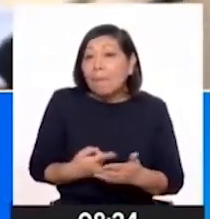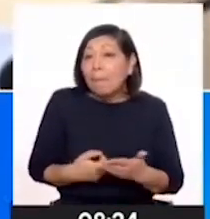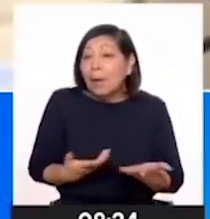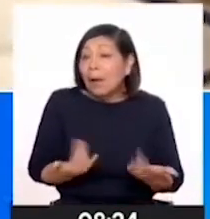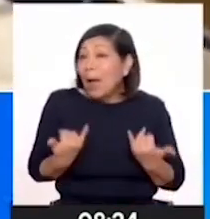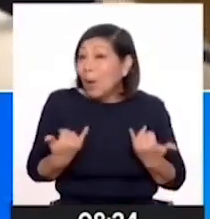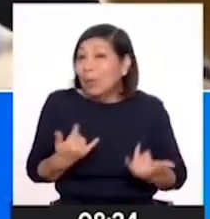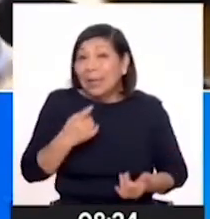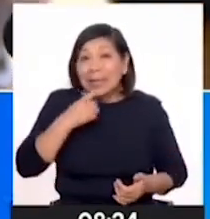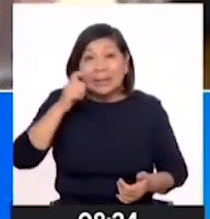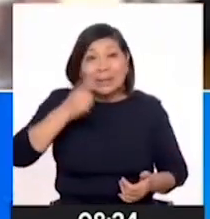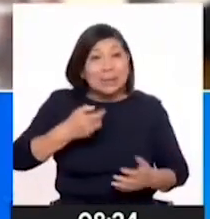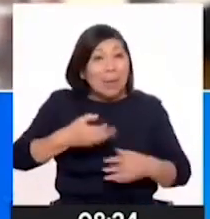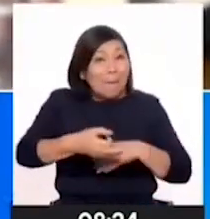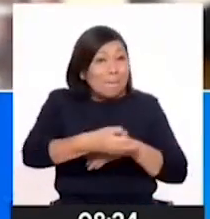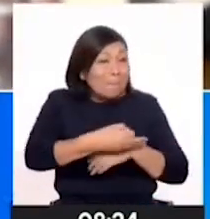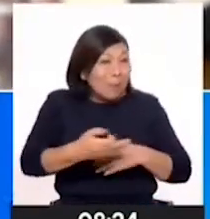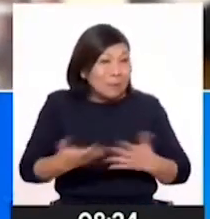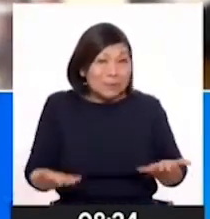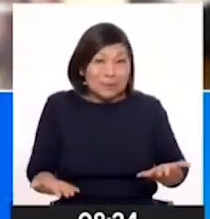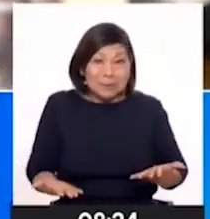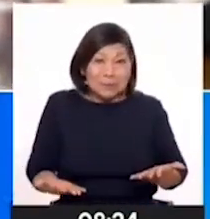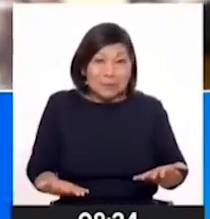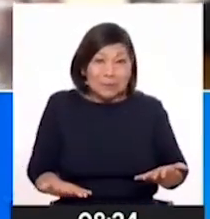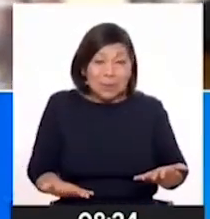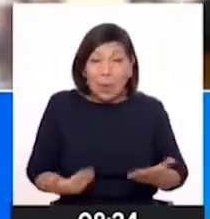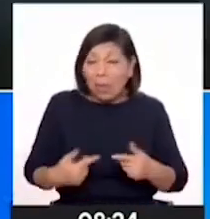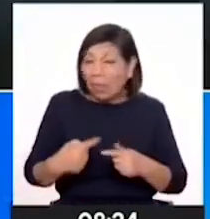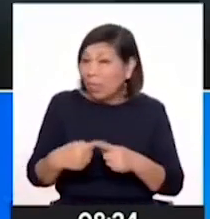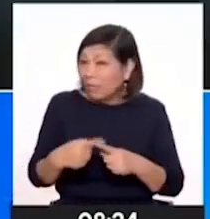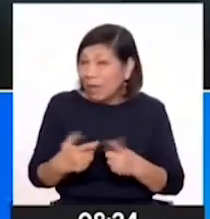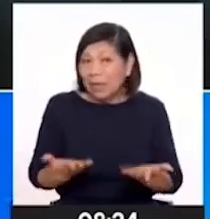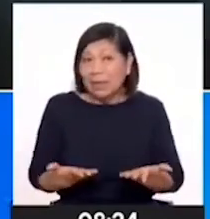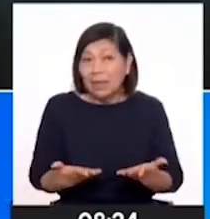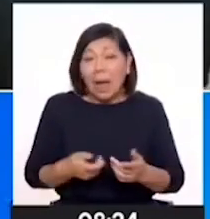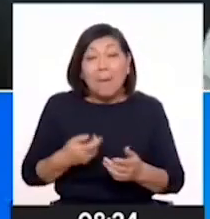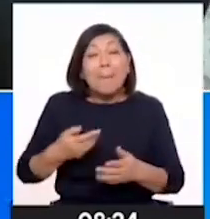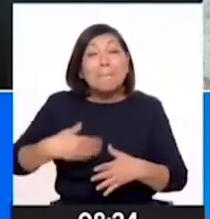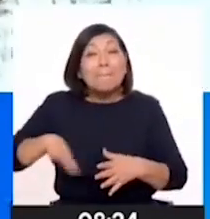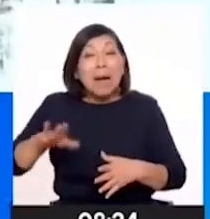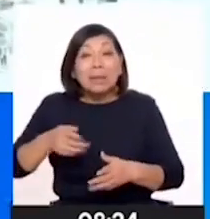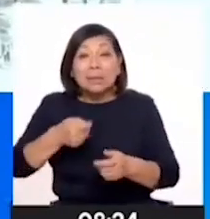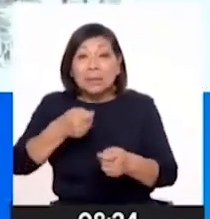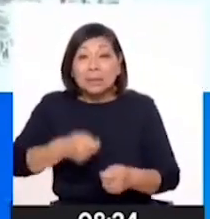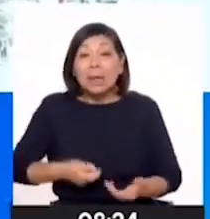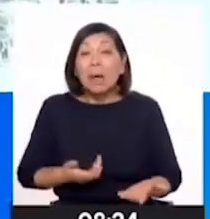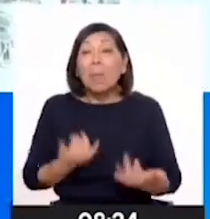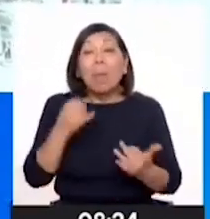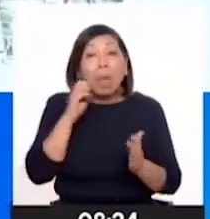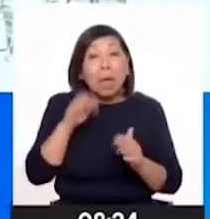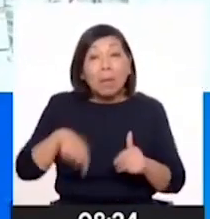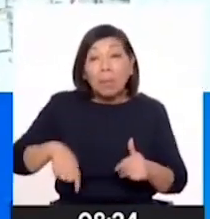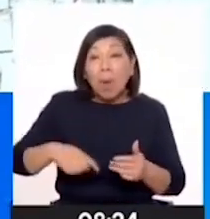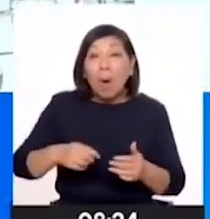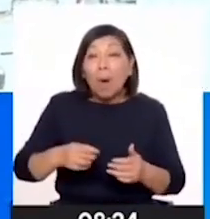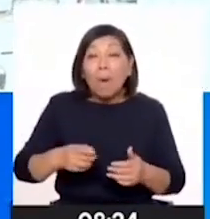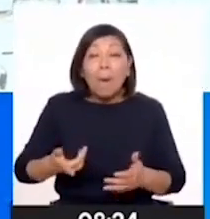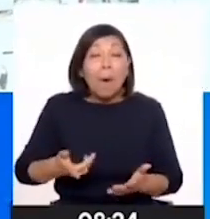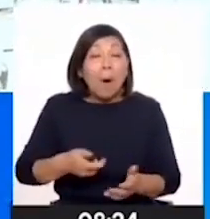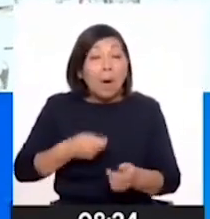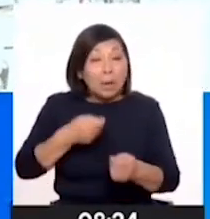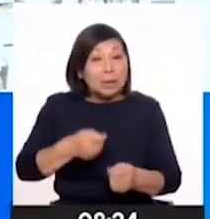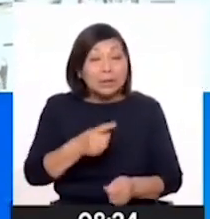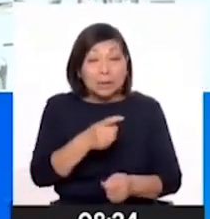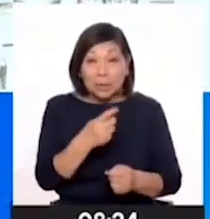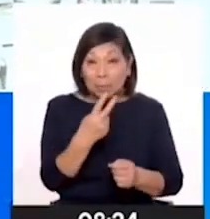las regiones que somos eminentemente agrícolas, como es el caso de la región Lima, ya que de 128